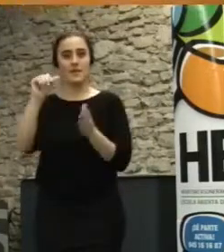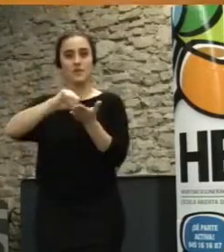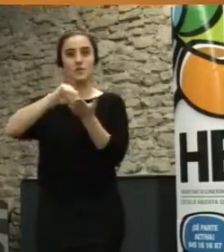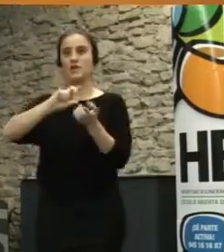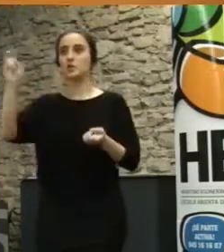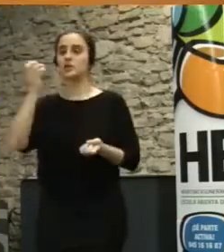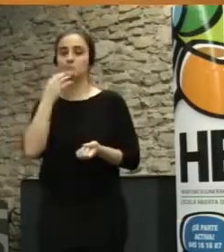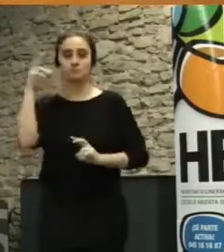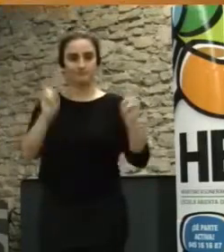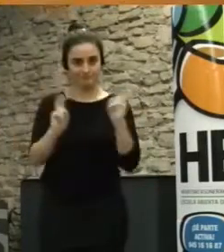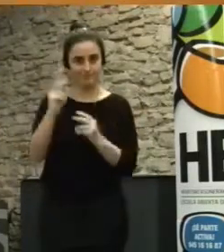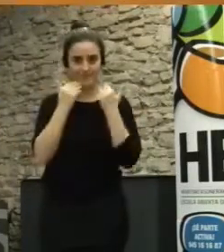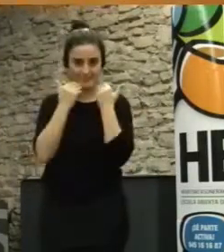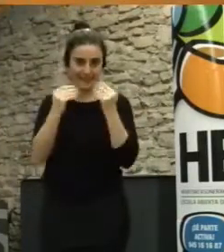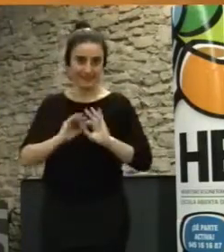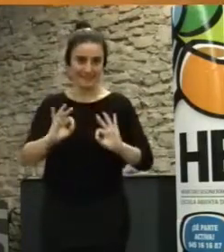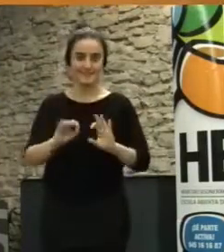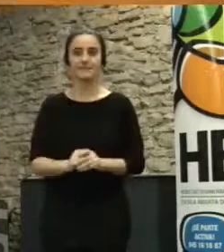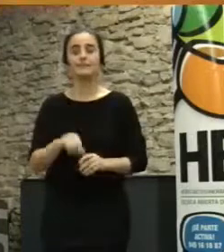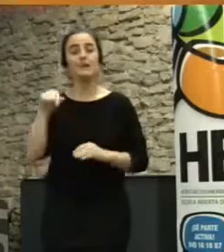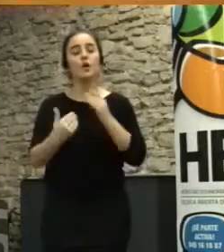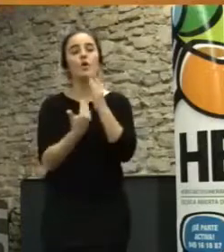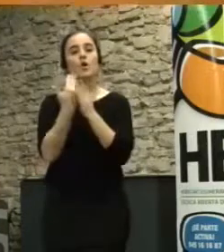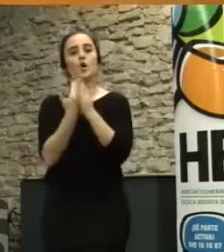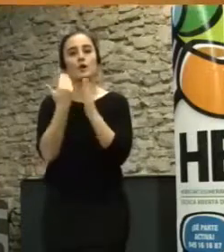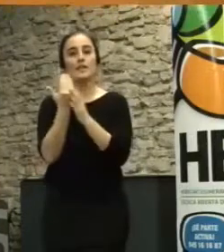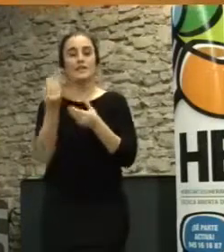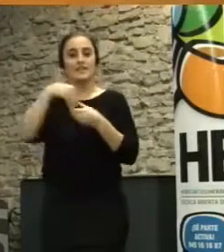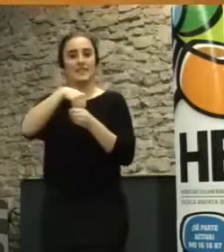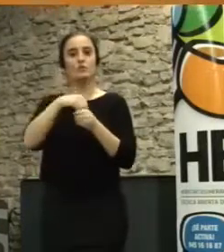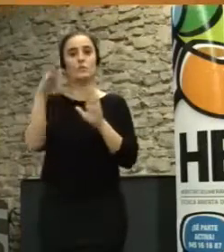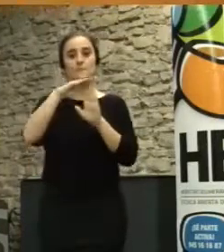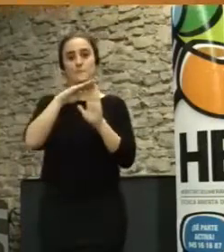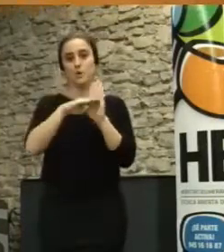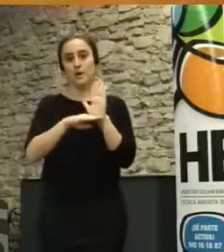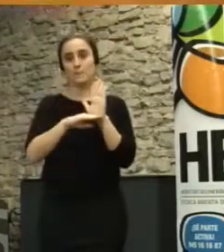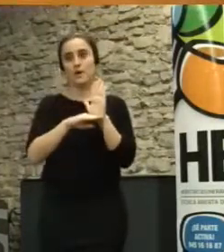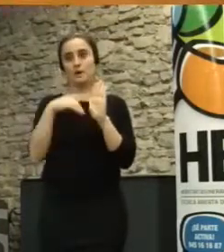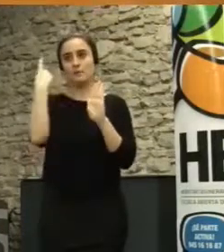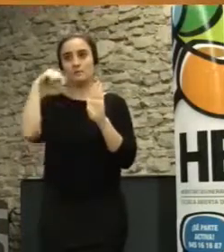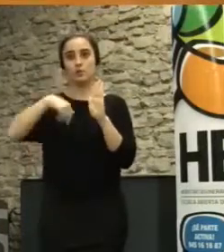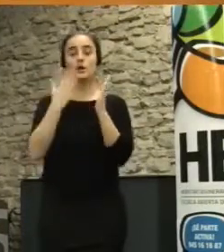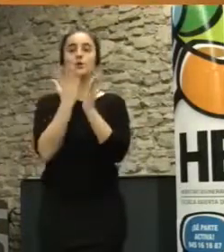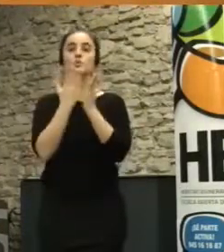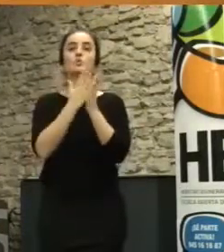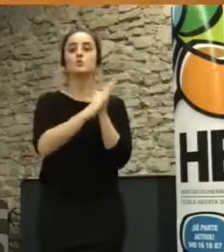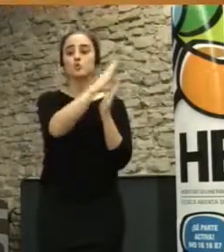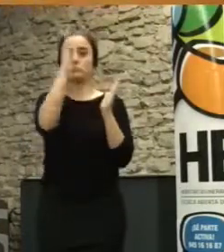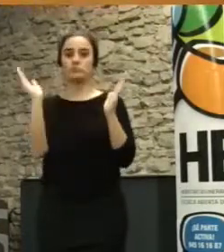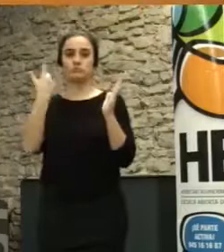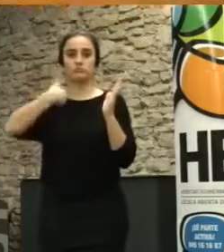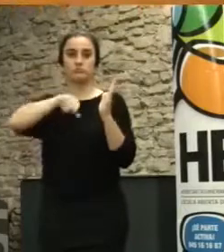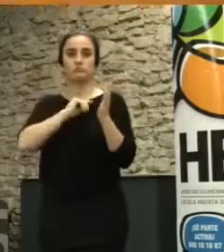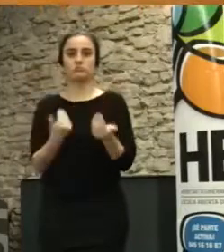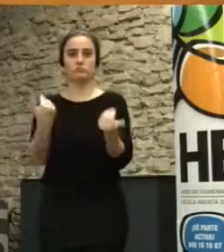ciudades. Una jornada que forma parte, como ya se ha dicho, de una programación que este curso realizamos desde la